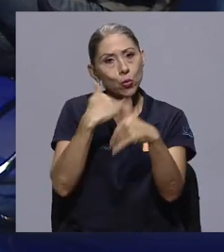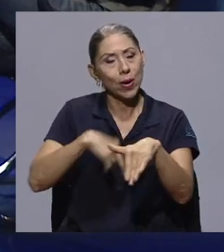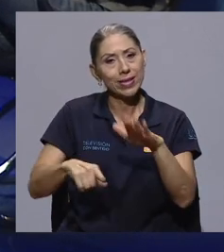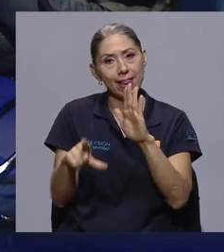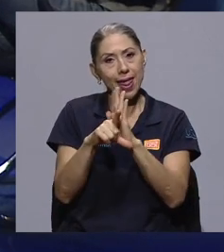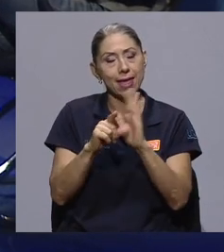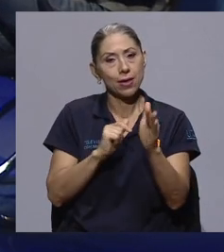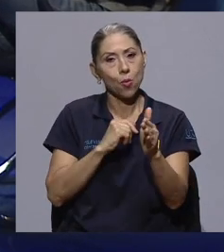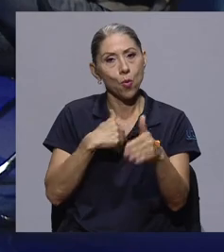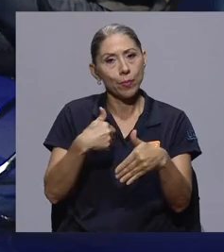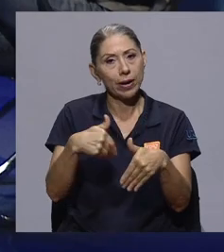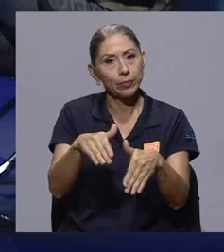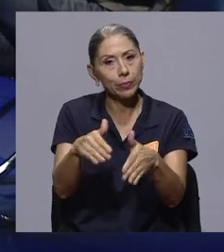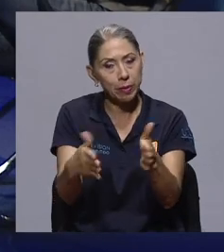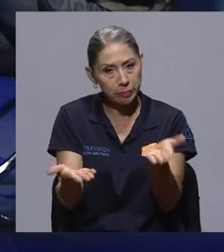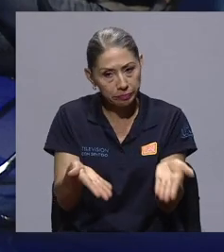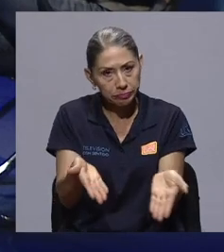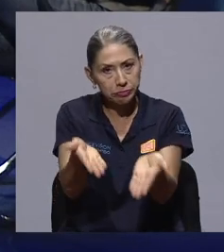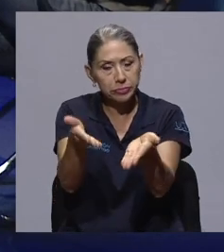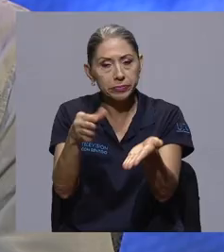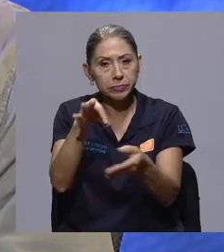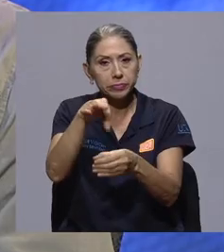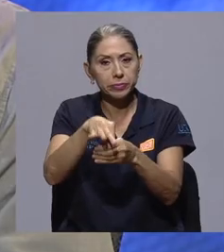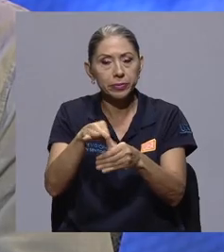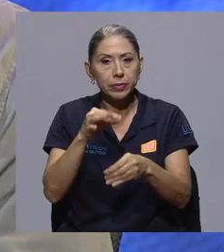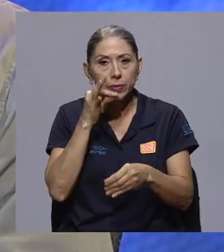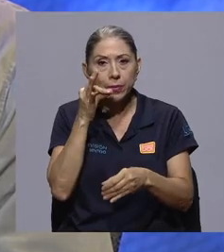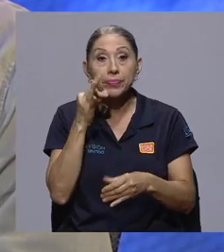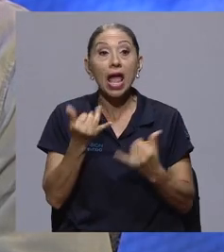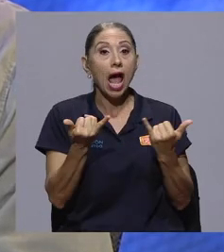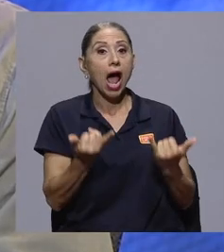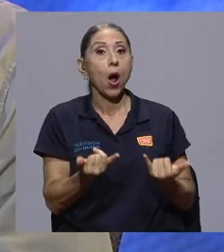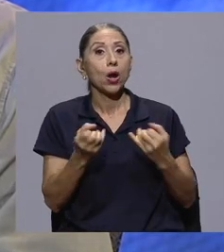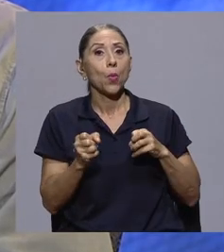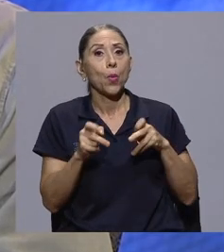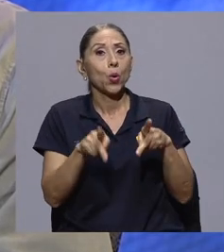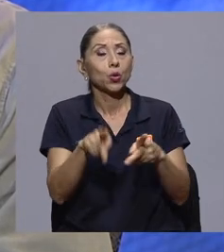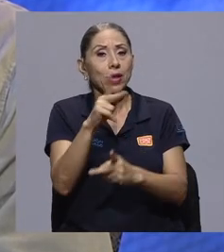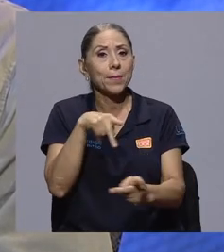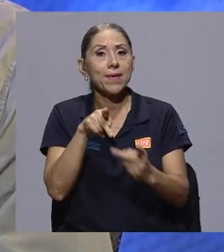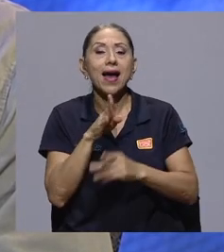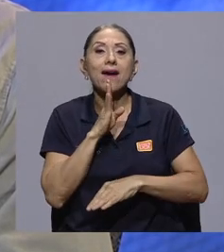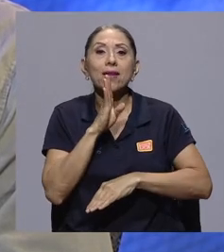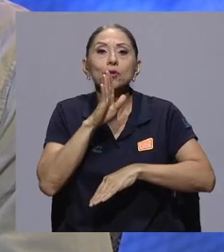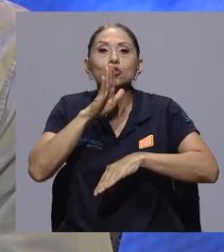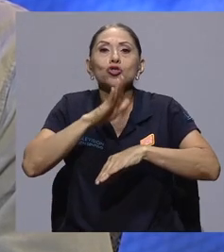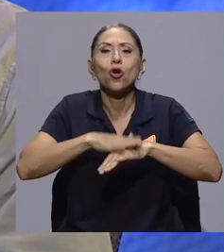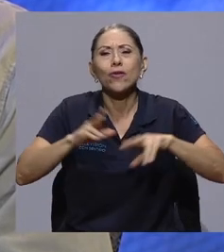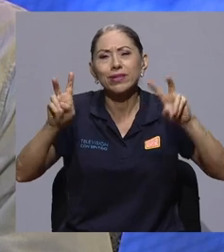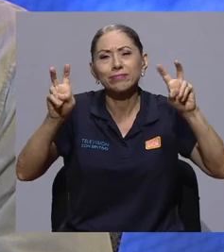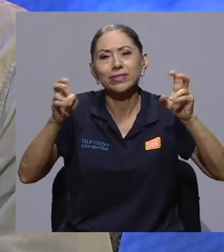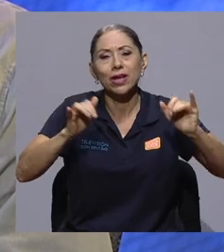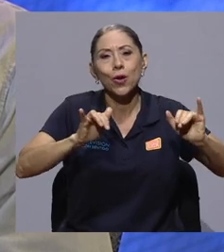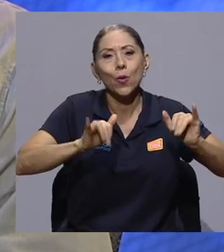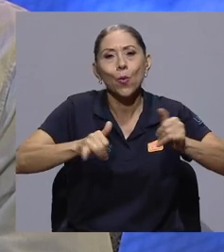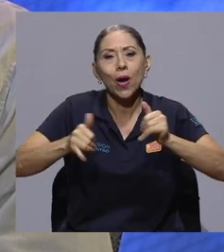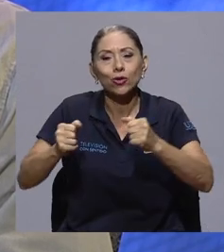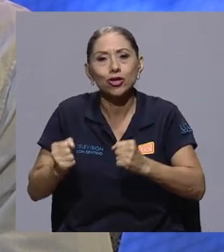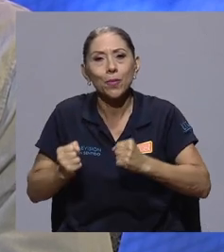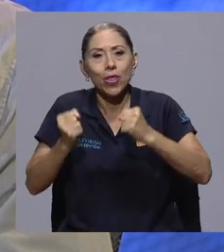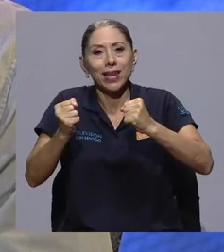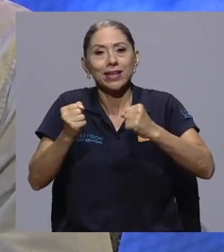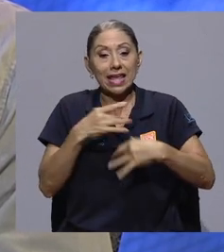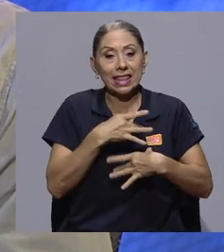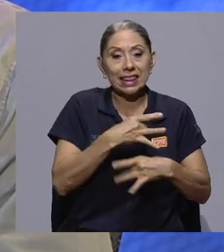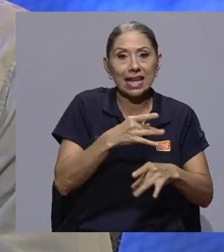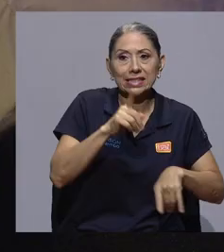regulemos. Ernesto, ahora que usted menciona esto, es de hecho la oportunidad perfecta para que hablemos sobre los juegos de poder o los intereses que sean